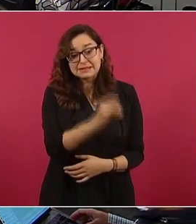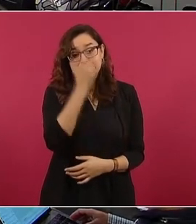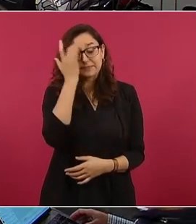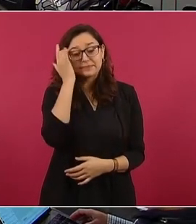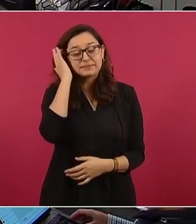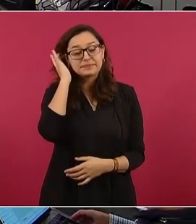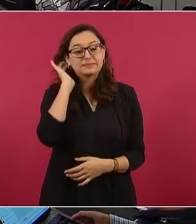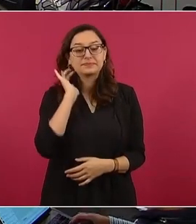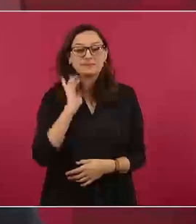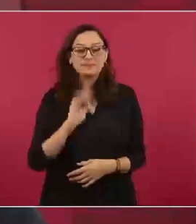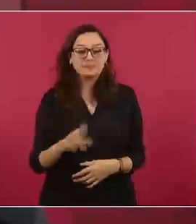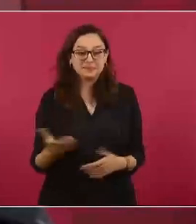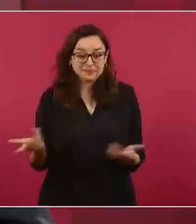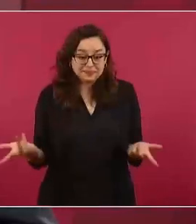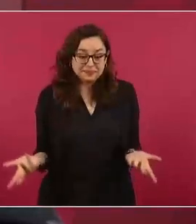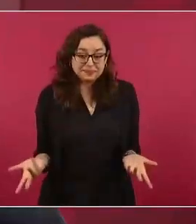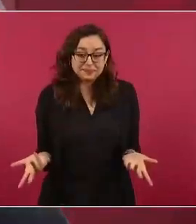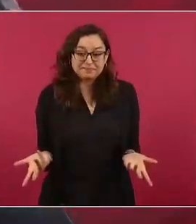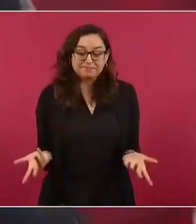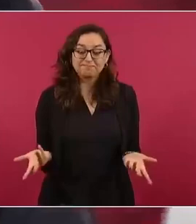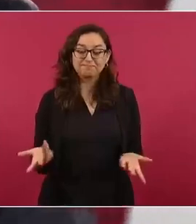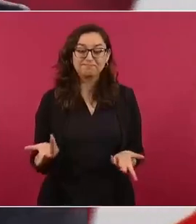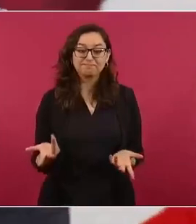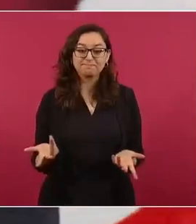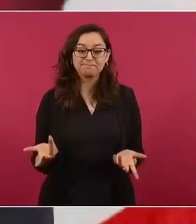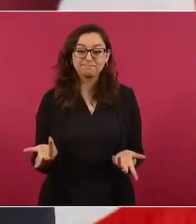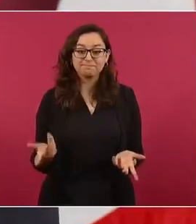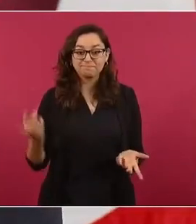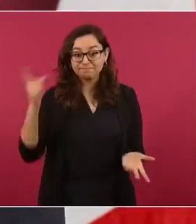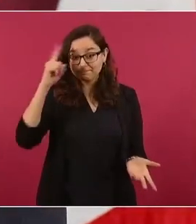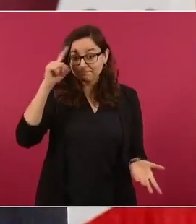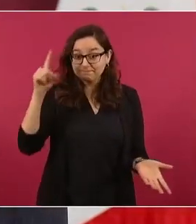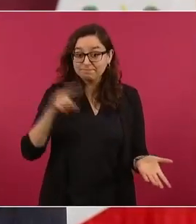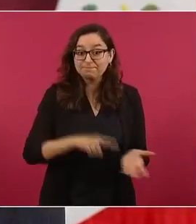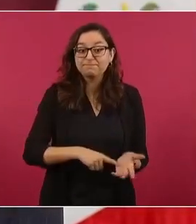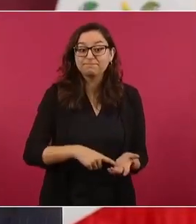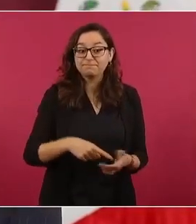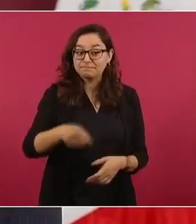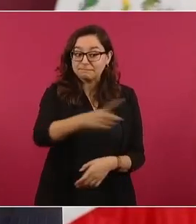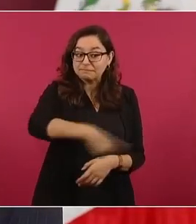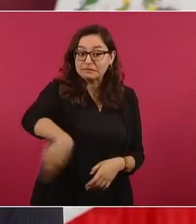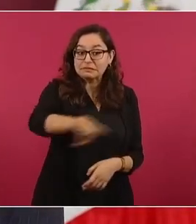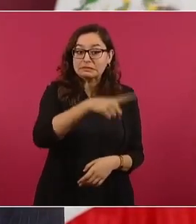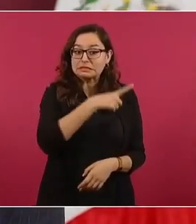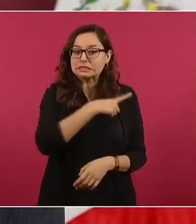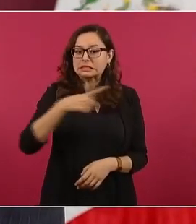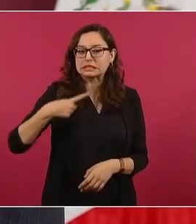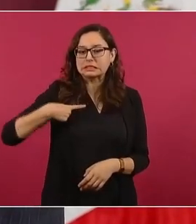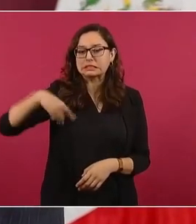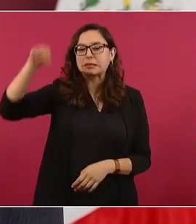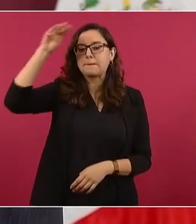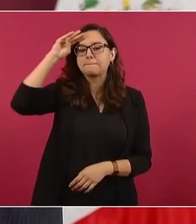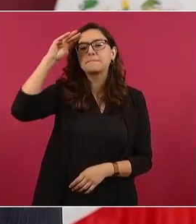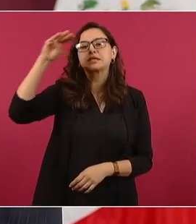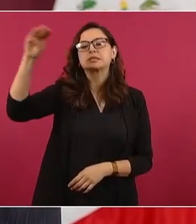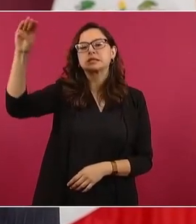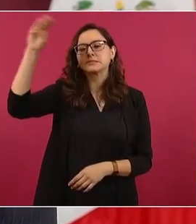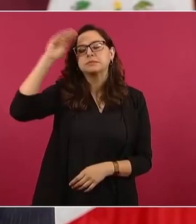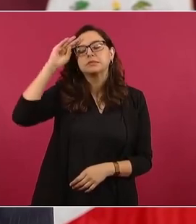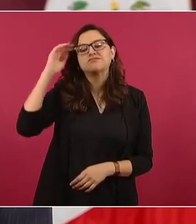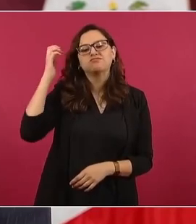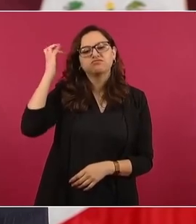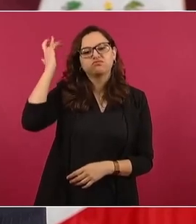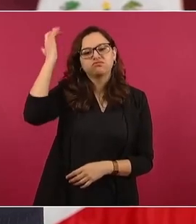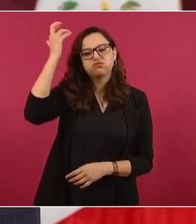Y yo creo que le falta una reflexión más profunda, porque